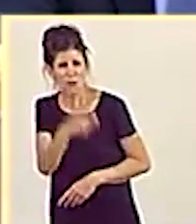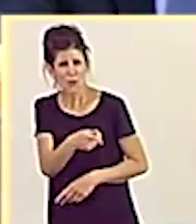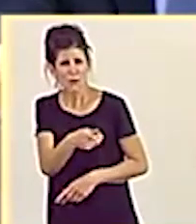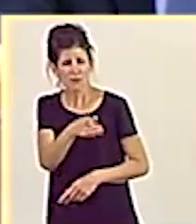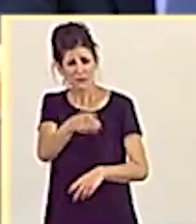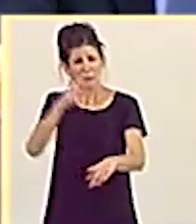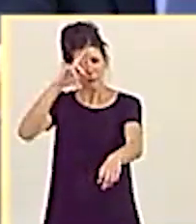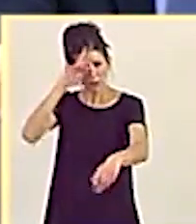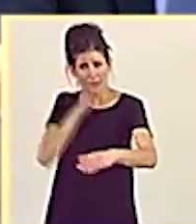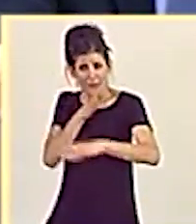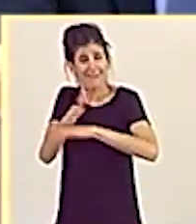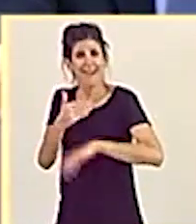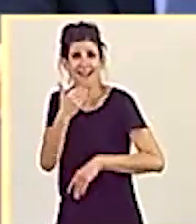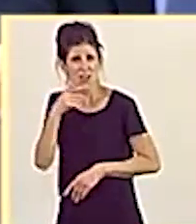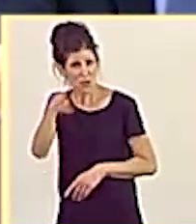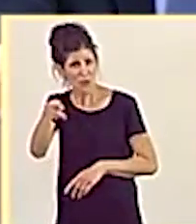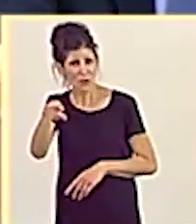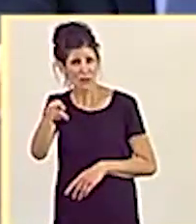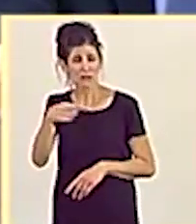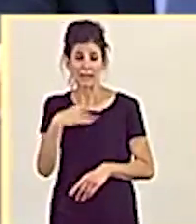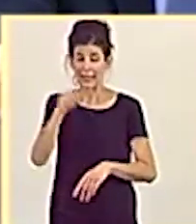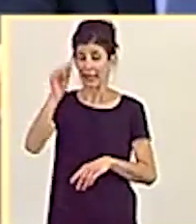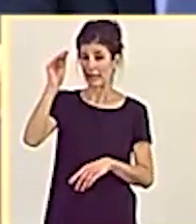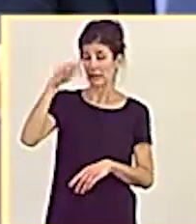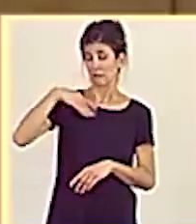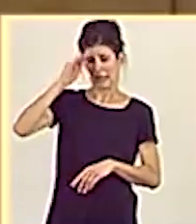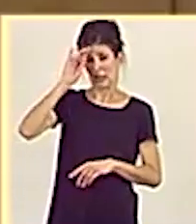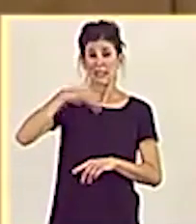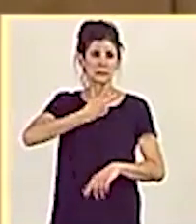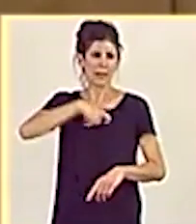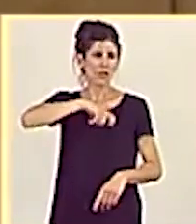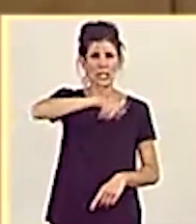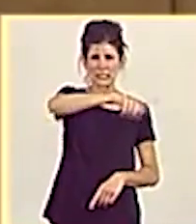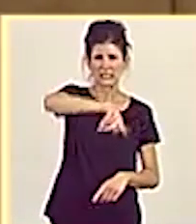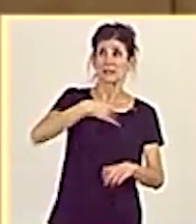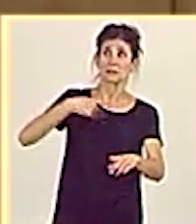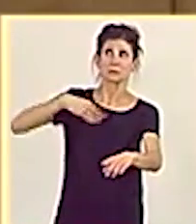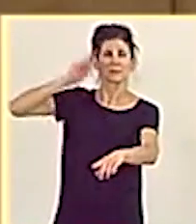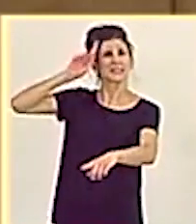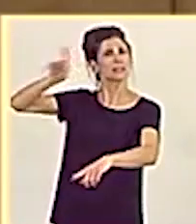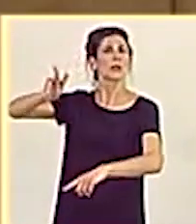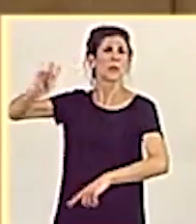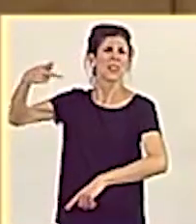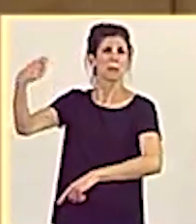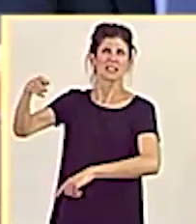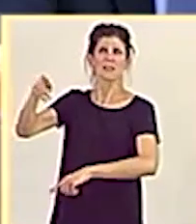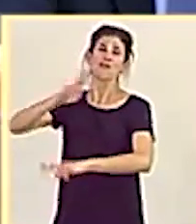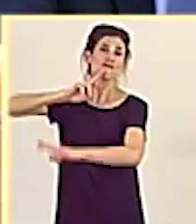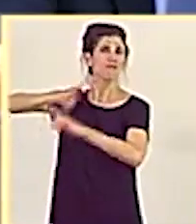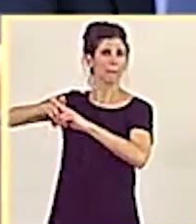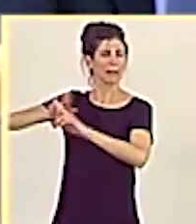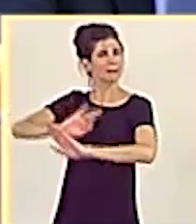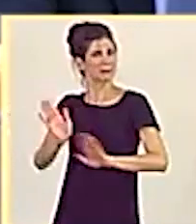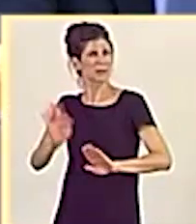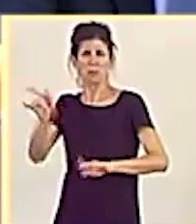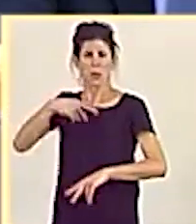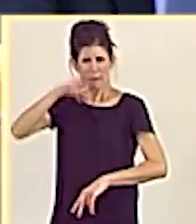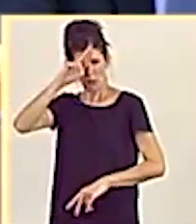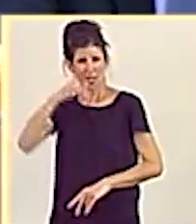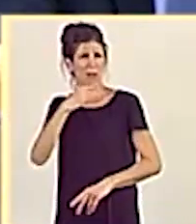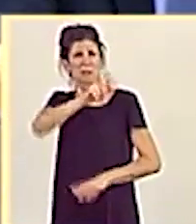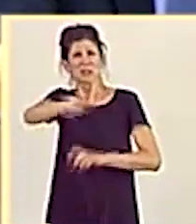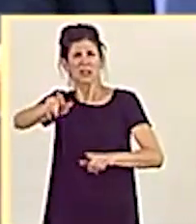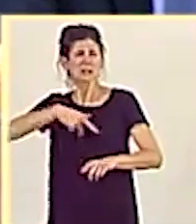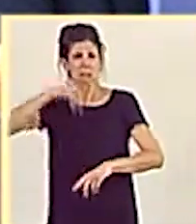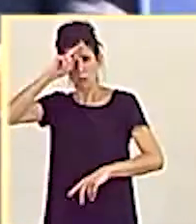preocupado por alguno? Creo que los españoles piensan que usted es vicepresidente solo de nombre, porque no se preocupa para nada de las